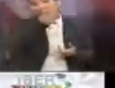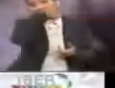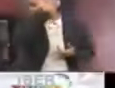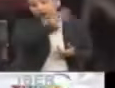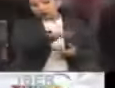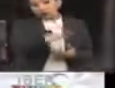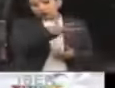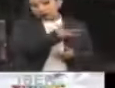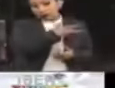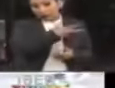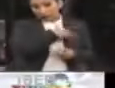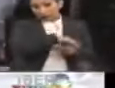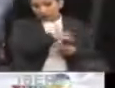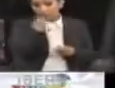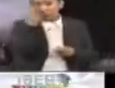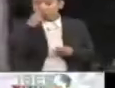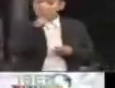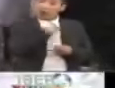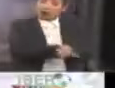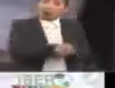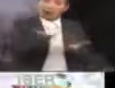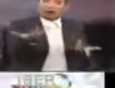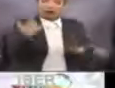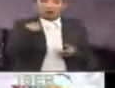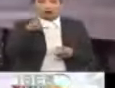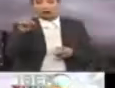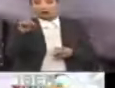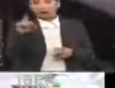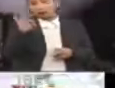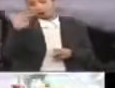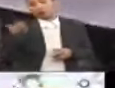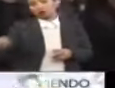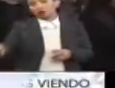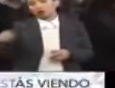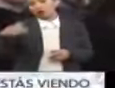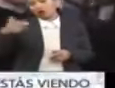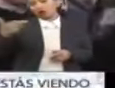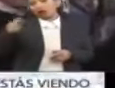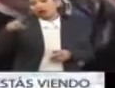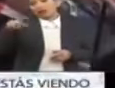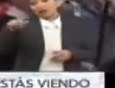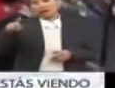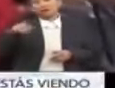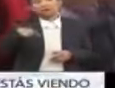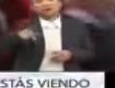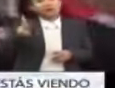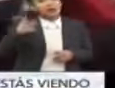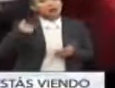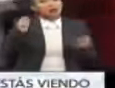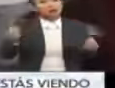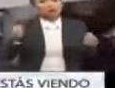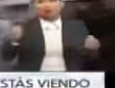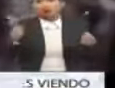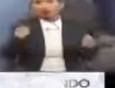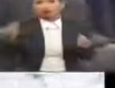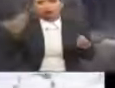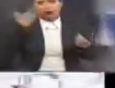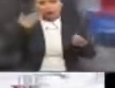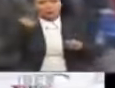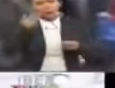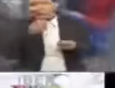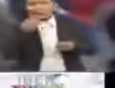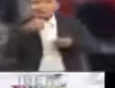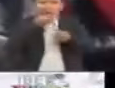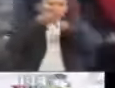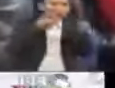para él y 30% para Gat, pero es cierto también que 20 días de campaña son muy largos, que